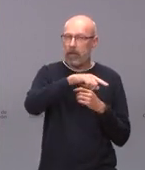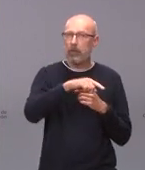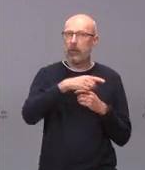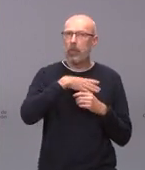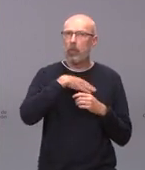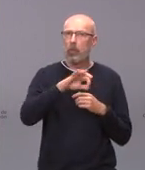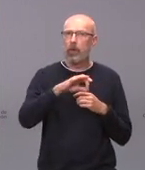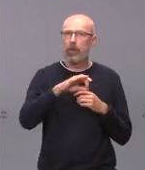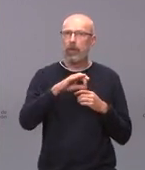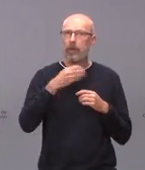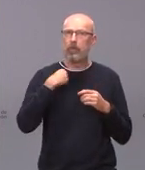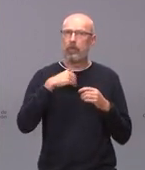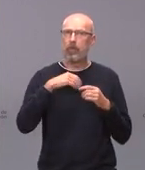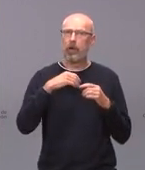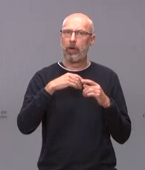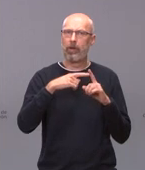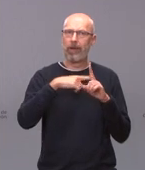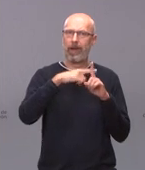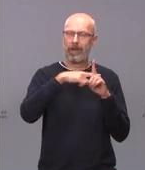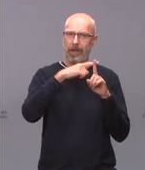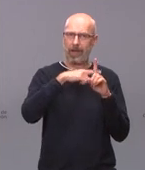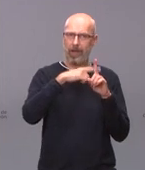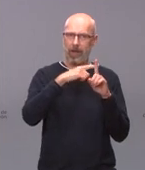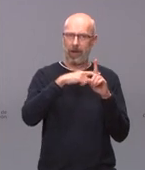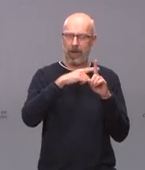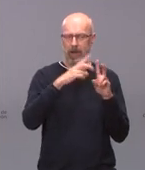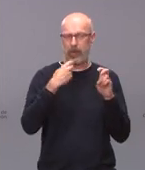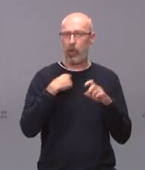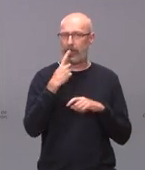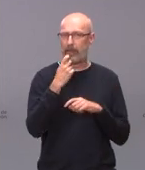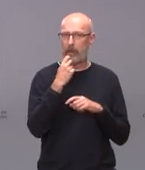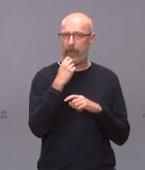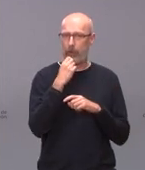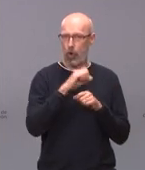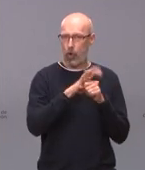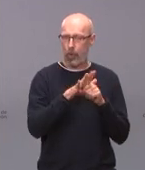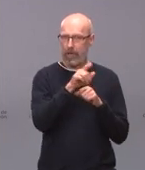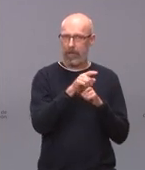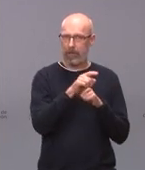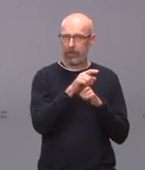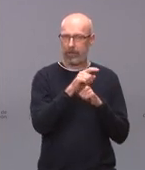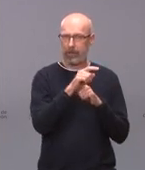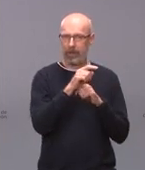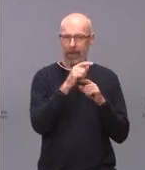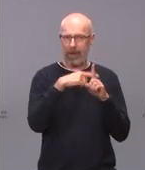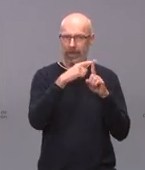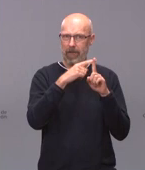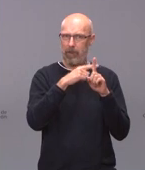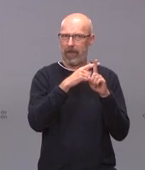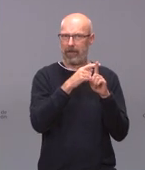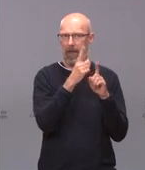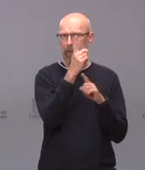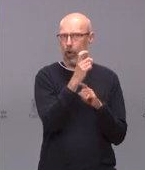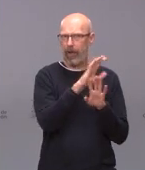la subida y bajada de niveles de acuerdo a los datos del semáforo COVID porque estaban bloqueados temiendo precisamente